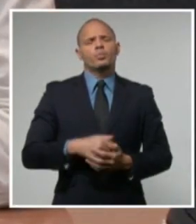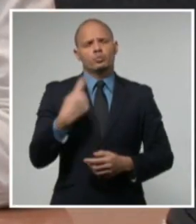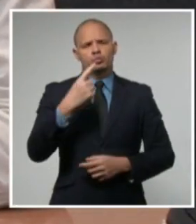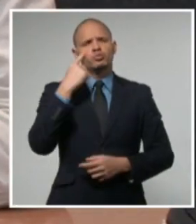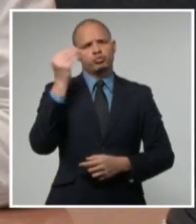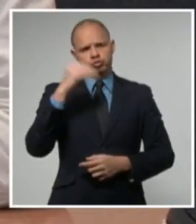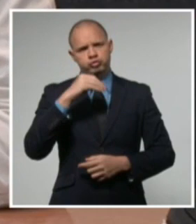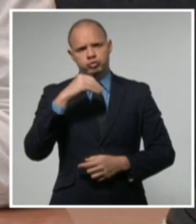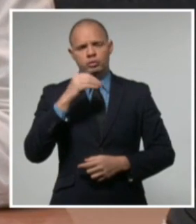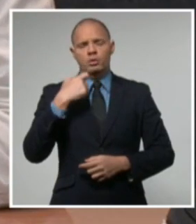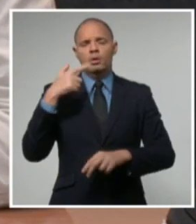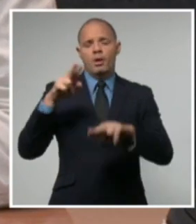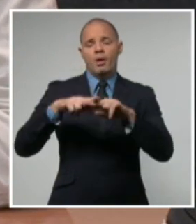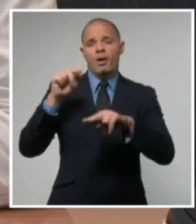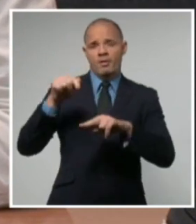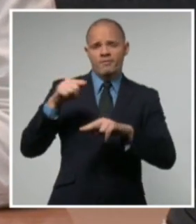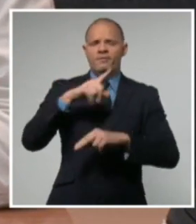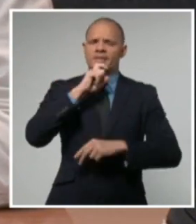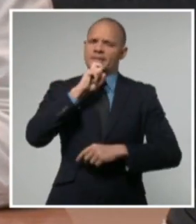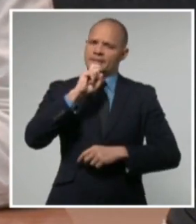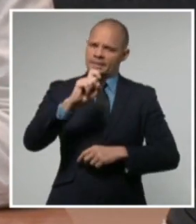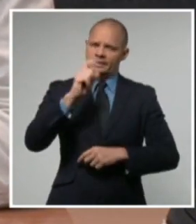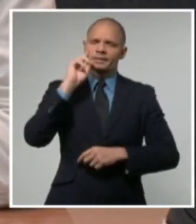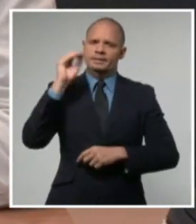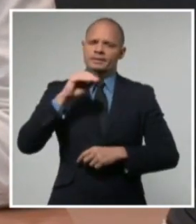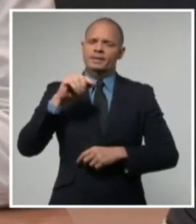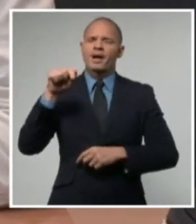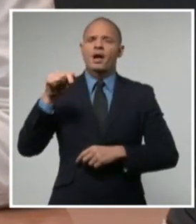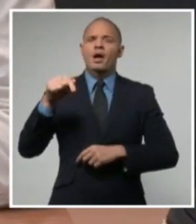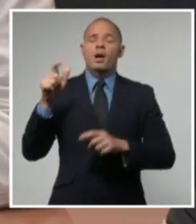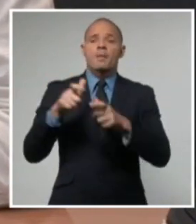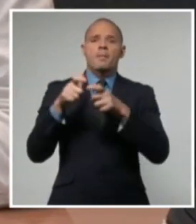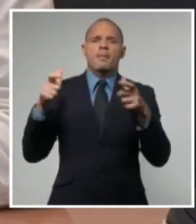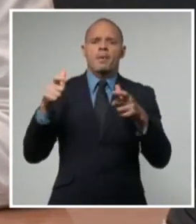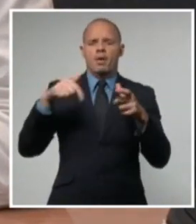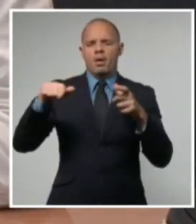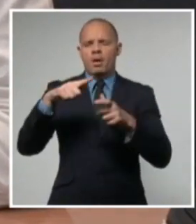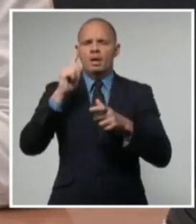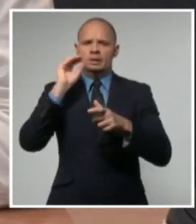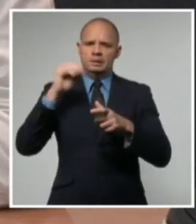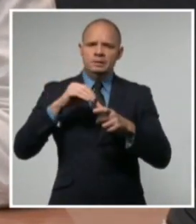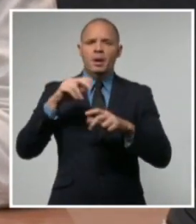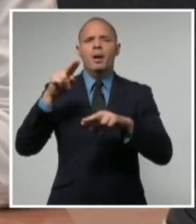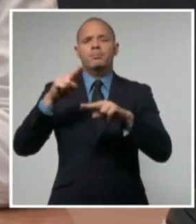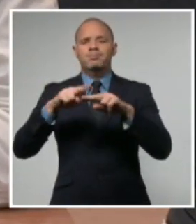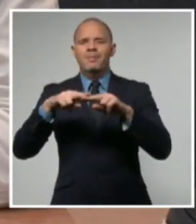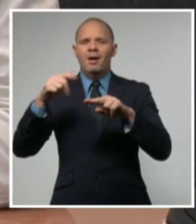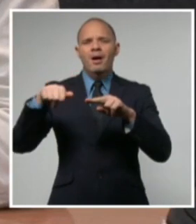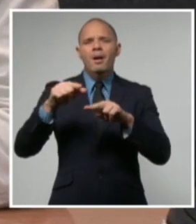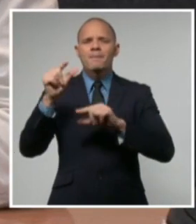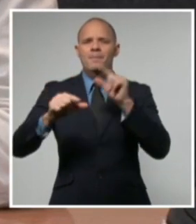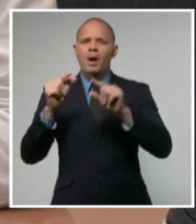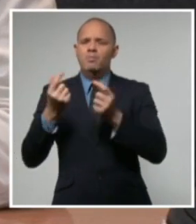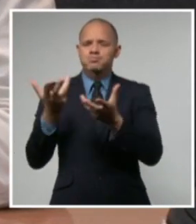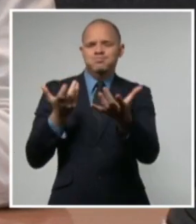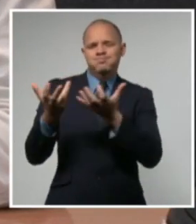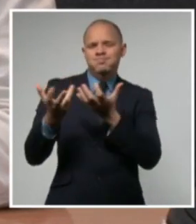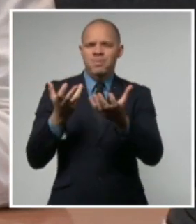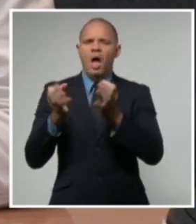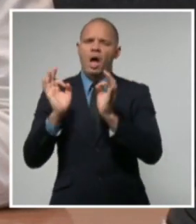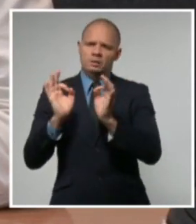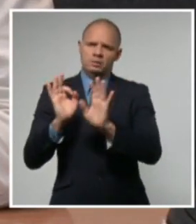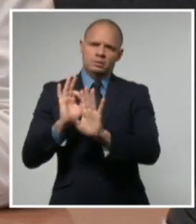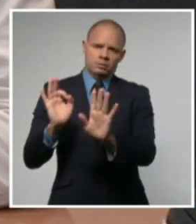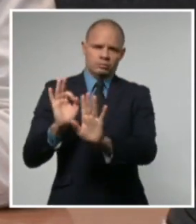enfrentamiento de la pandemia por las características propias de la capital de un país. Los